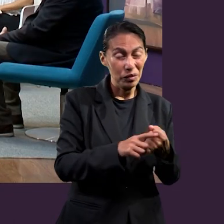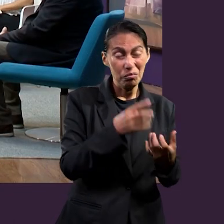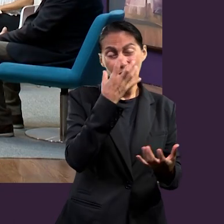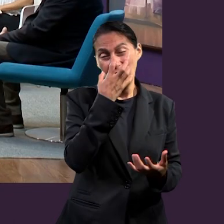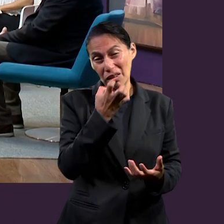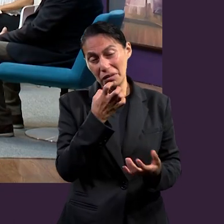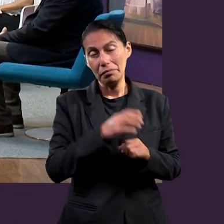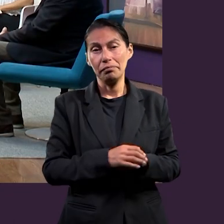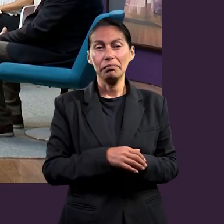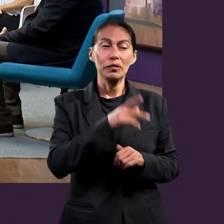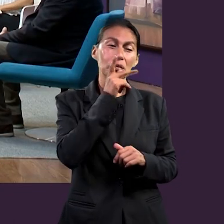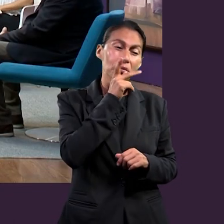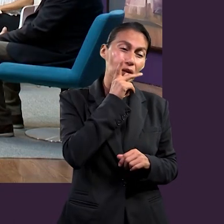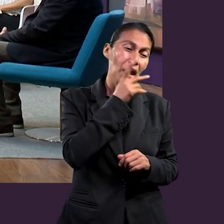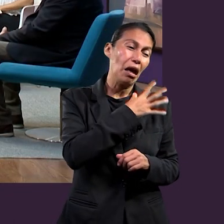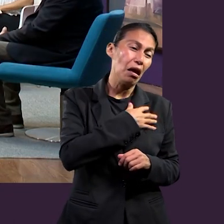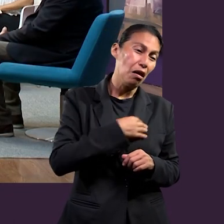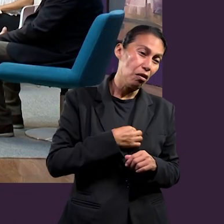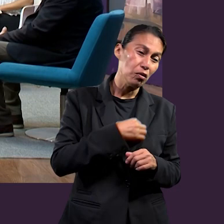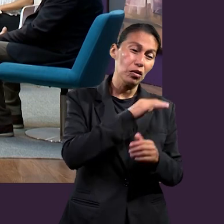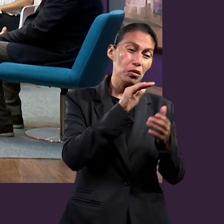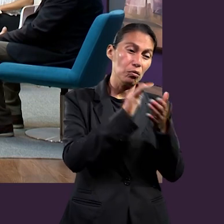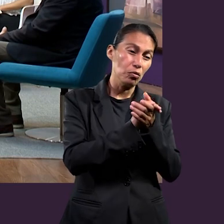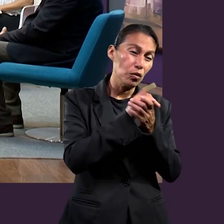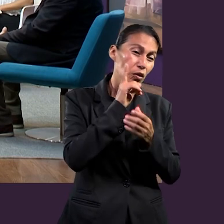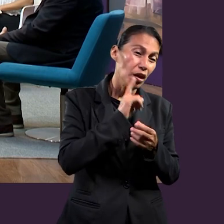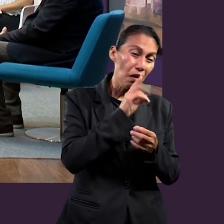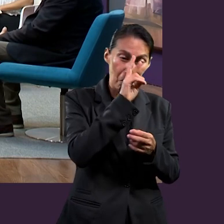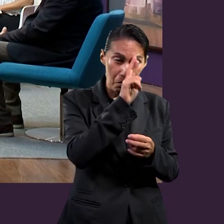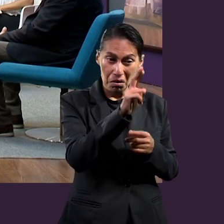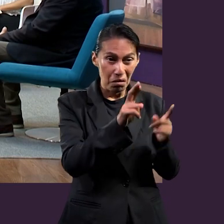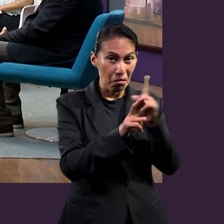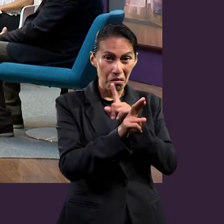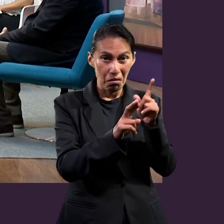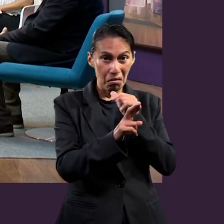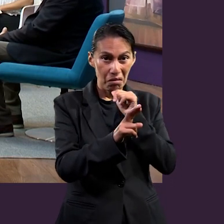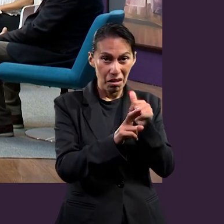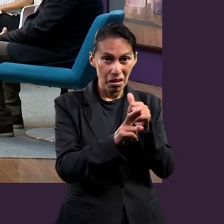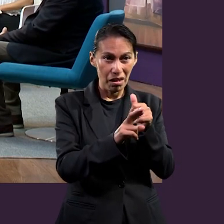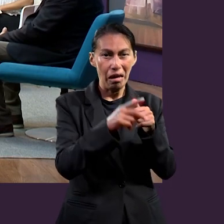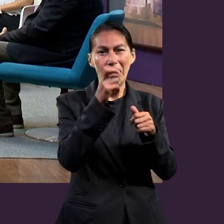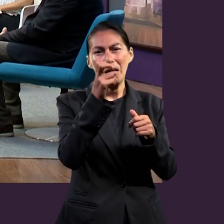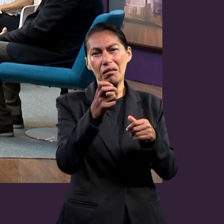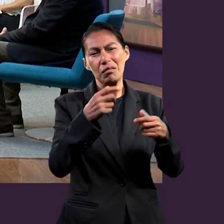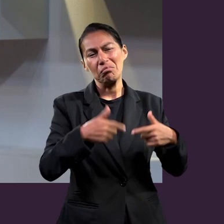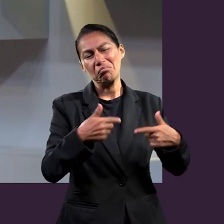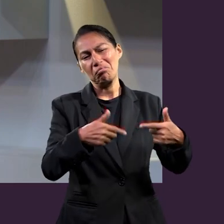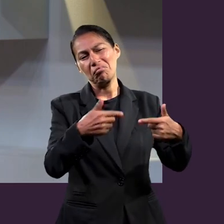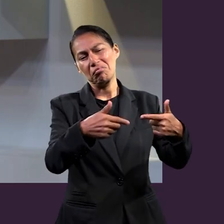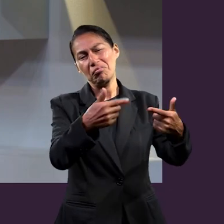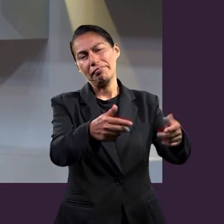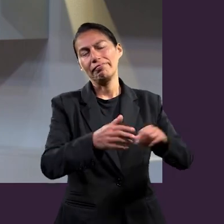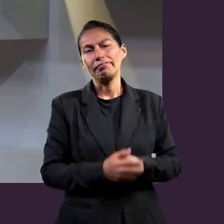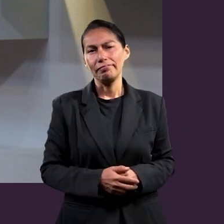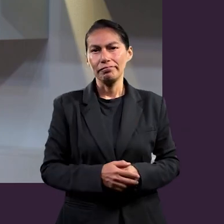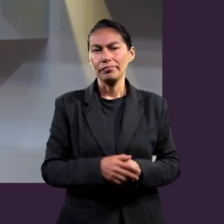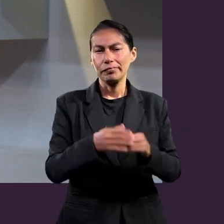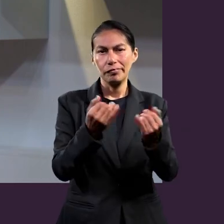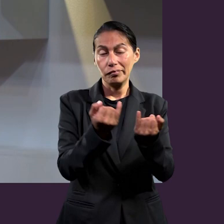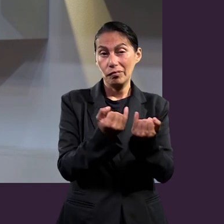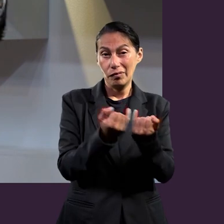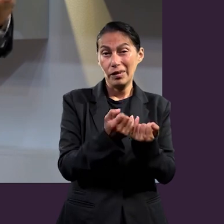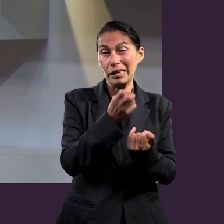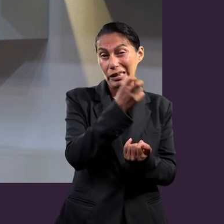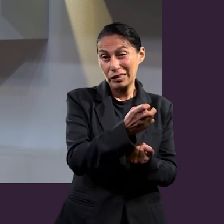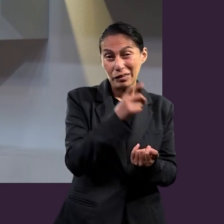familia, ¿no? Cuando el padre no respeta a los hijos, no respeta a su esposa, hay consecuencias para todos. Y lo mismo pasa cuando la